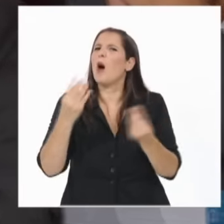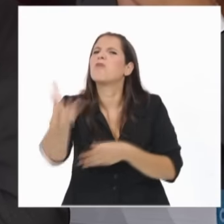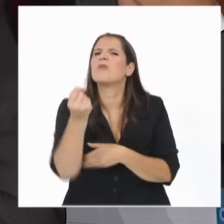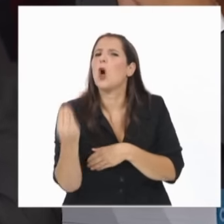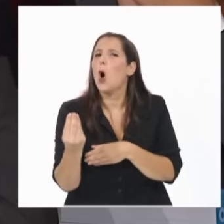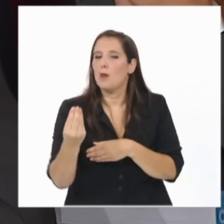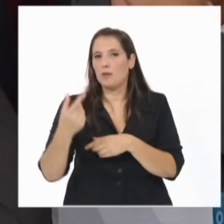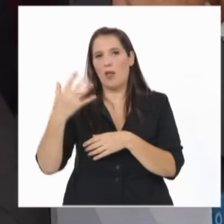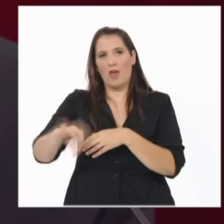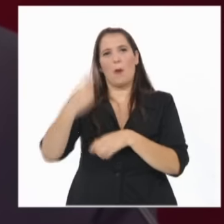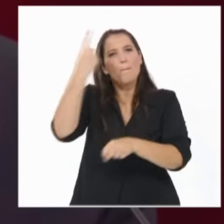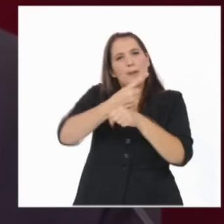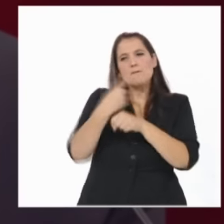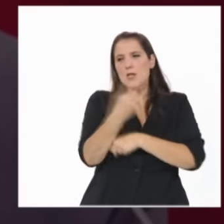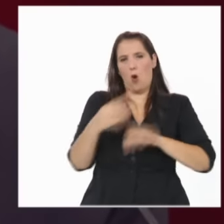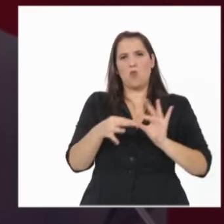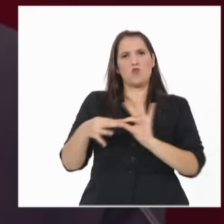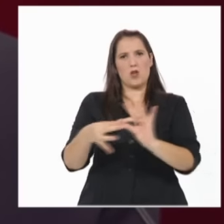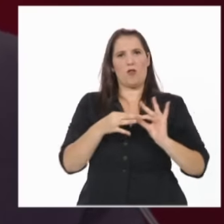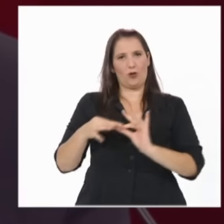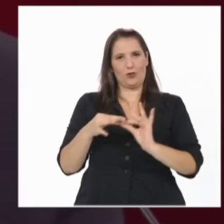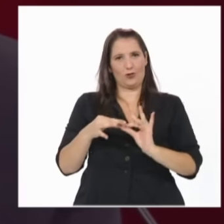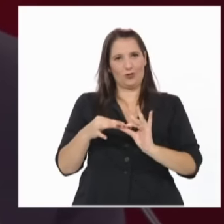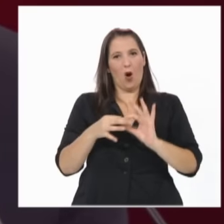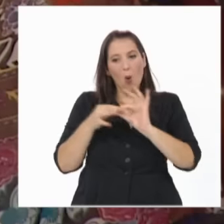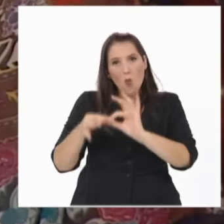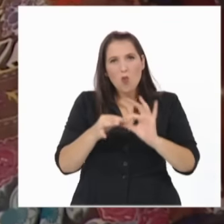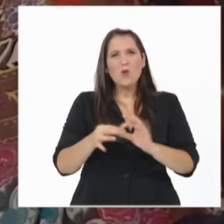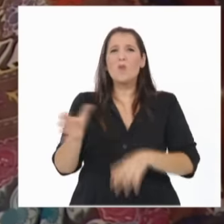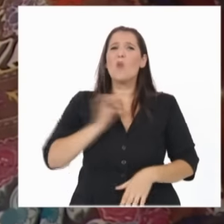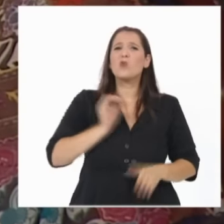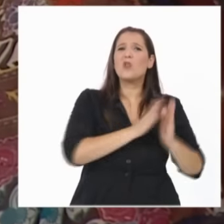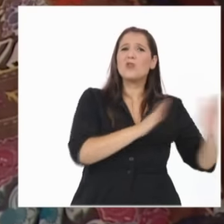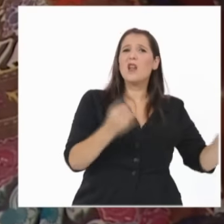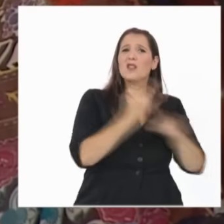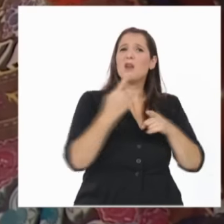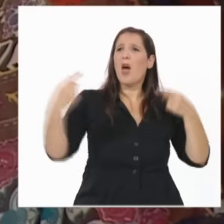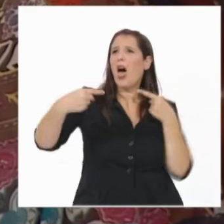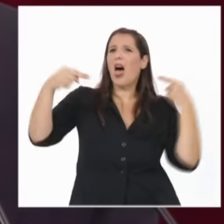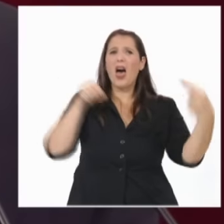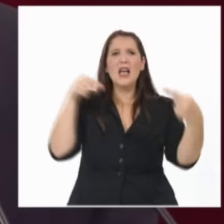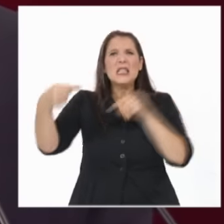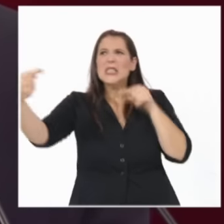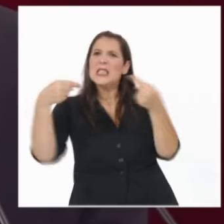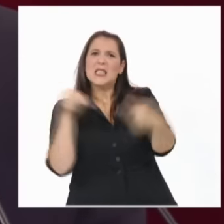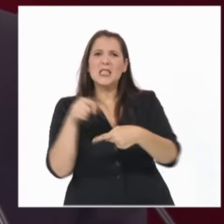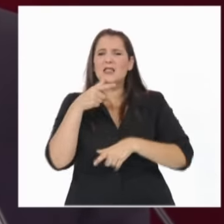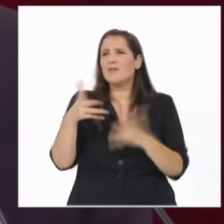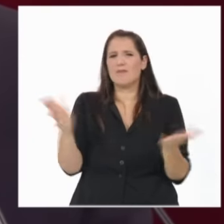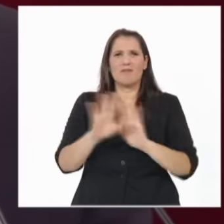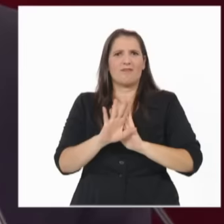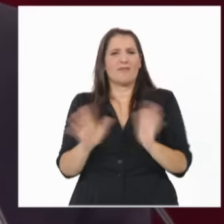Durante años fuimos conducidos a un enfrentamiento permanente, padeciendo persecuciones